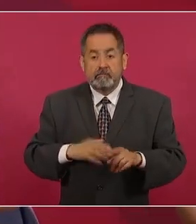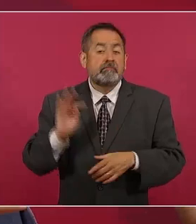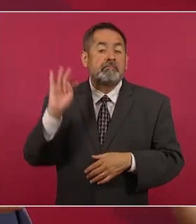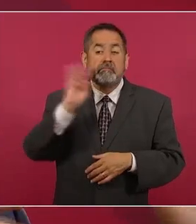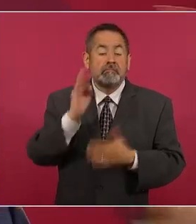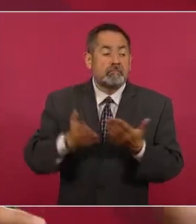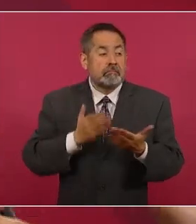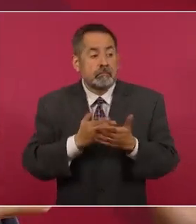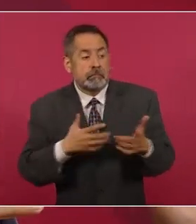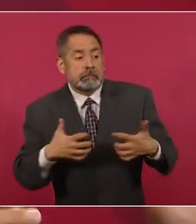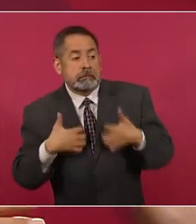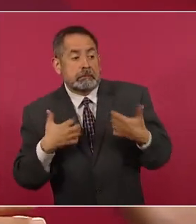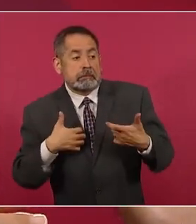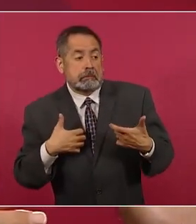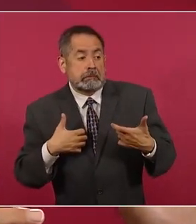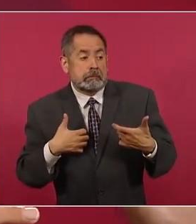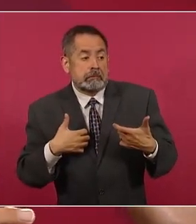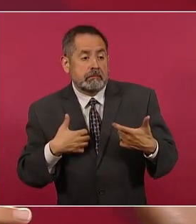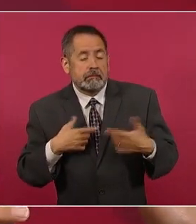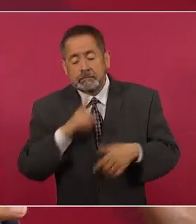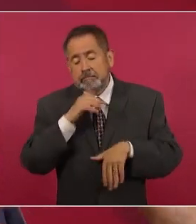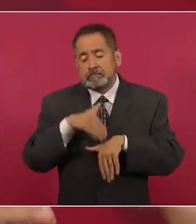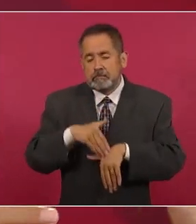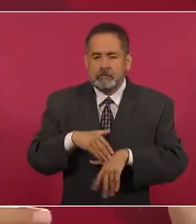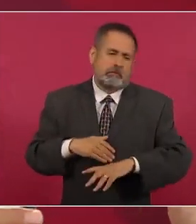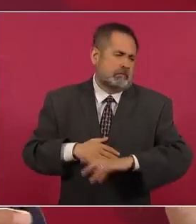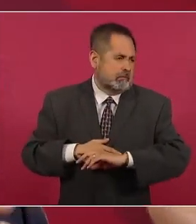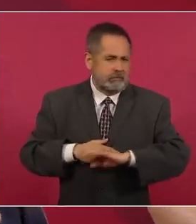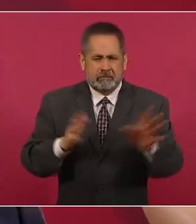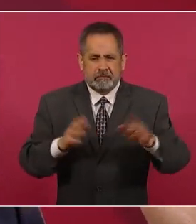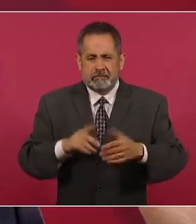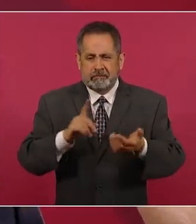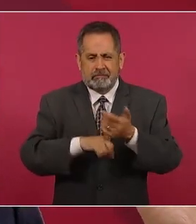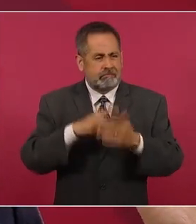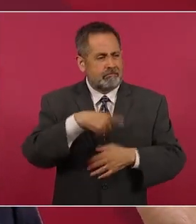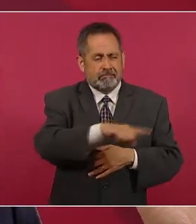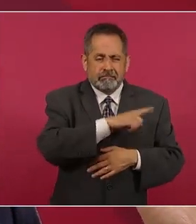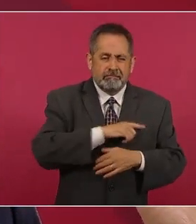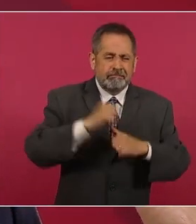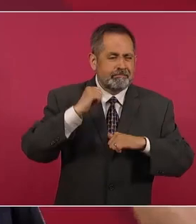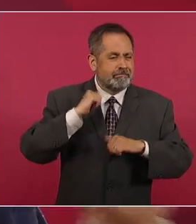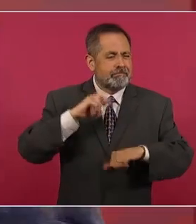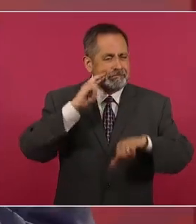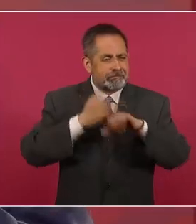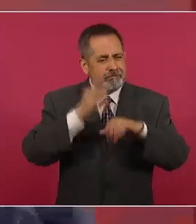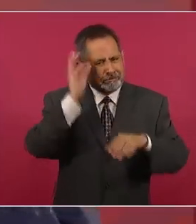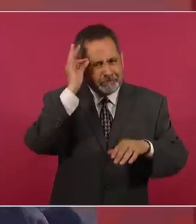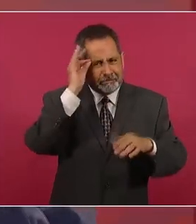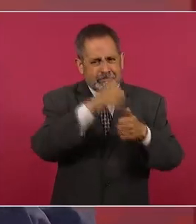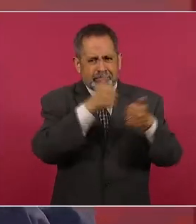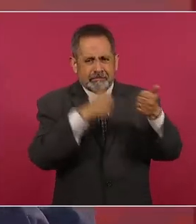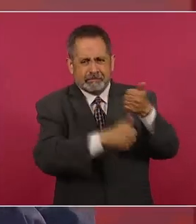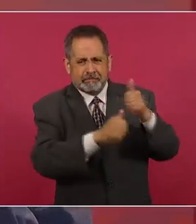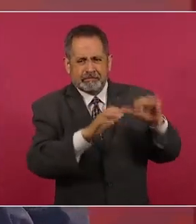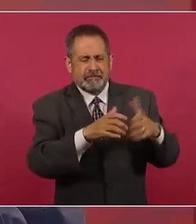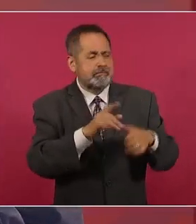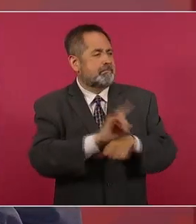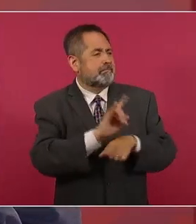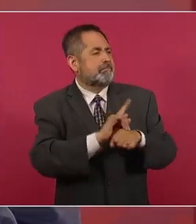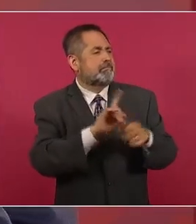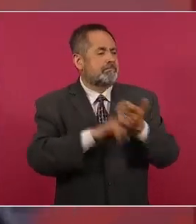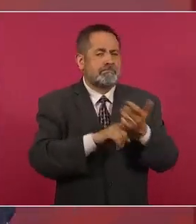los oligarcas o sus voceros o sus intelectuales